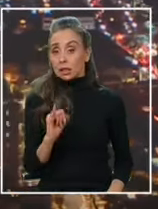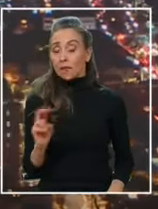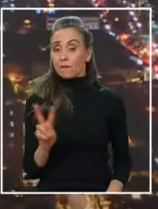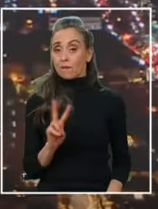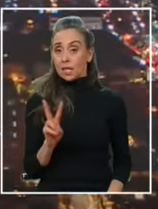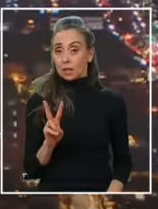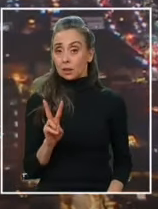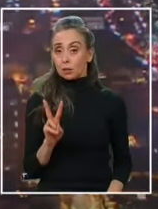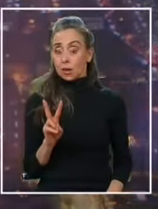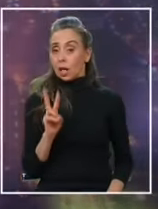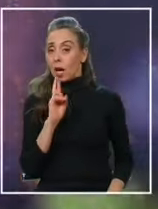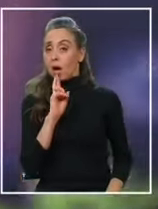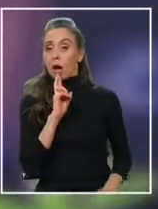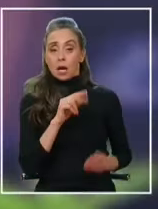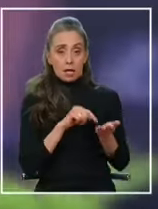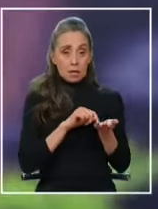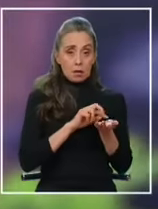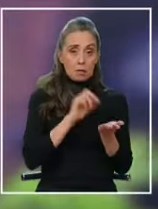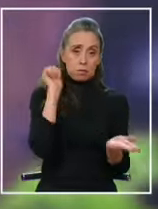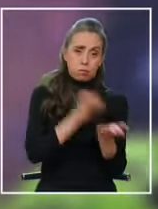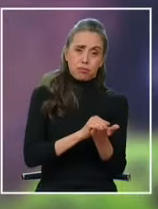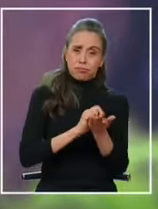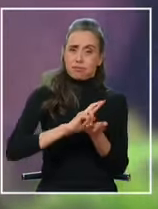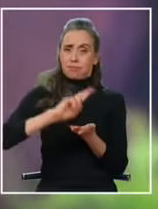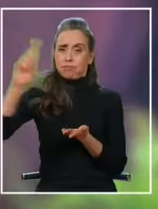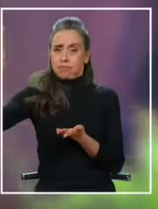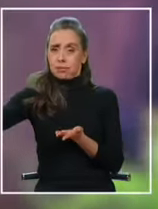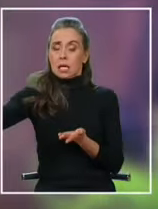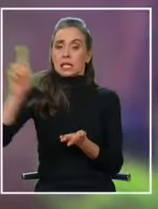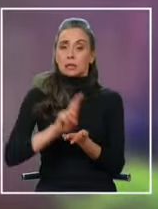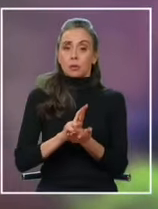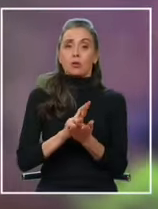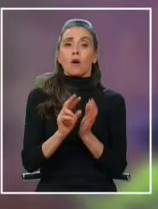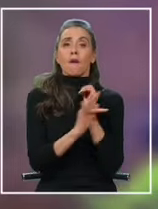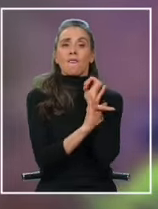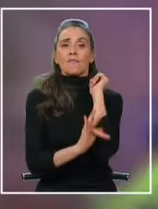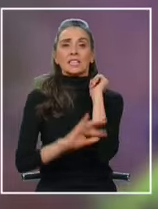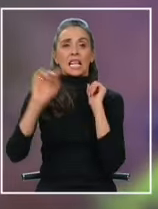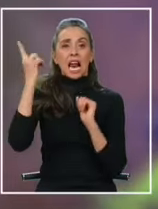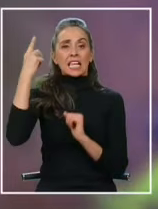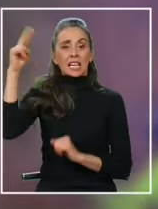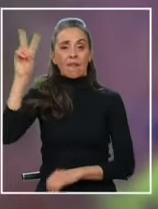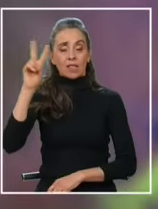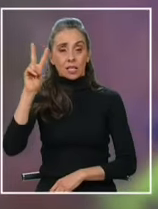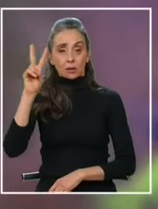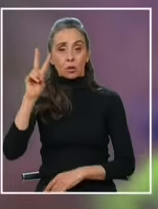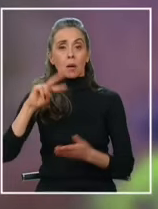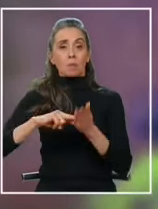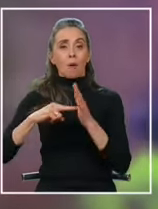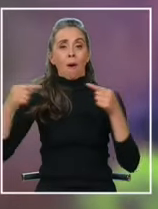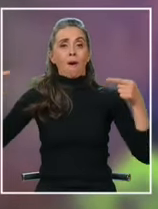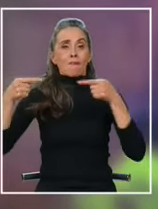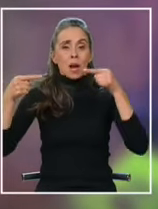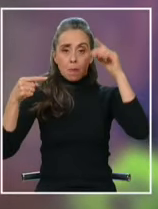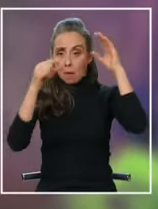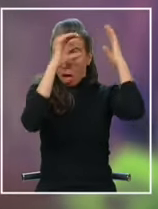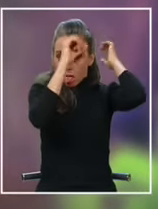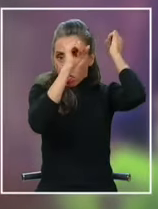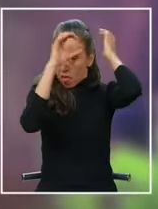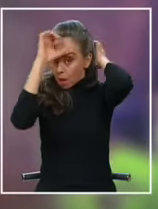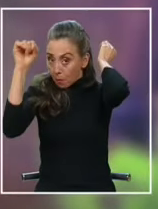Venezuela envió respuesta a la nota de protesta provocada por los polémicos dichos del fiscal general de ese país El impasse diplomático no solo generó un